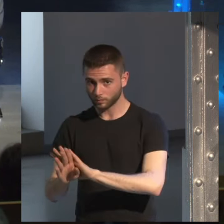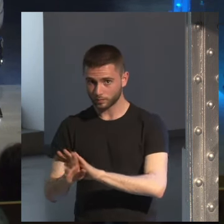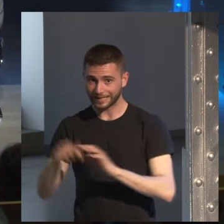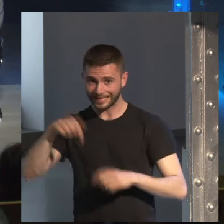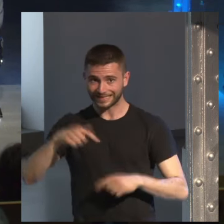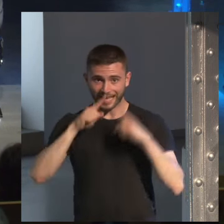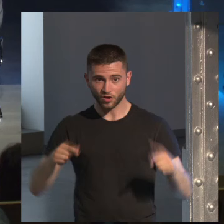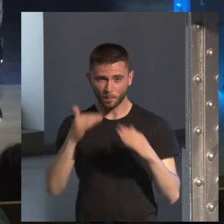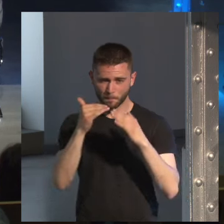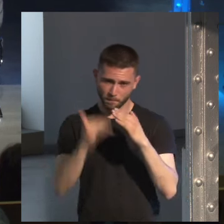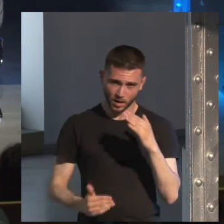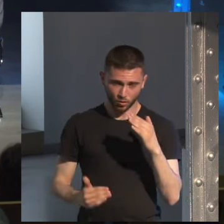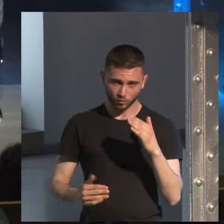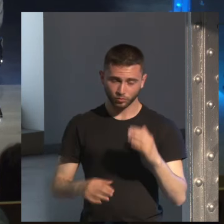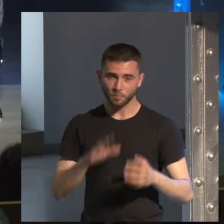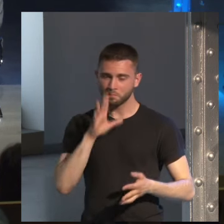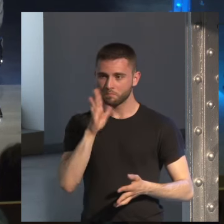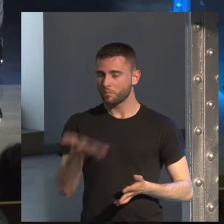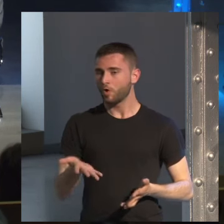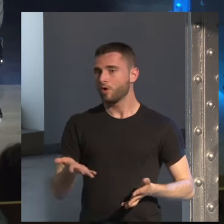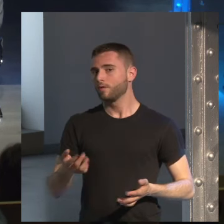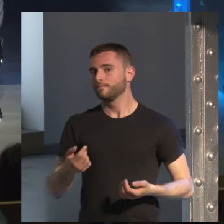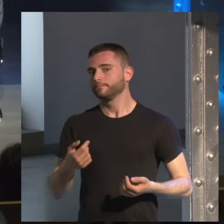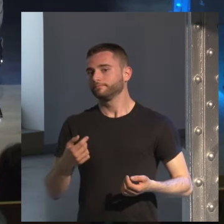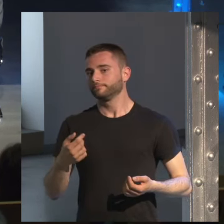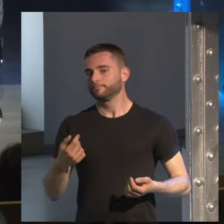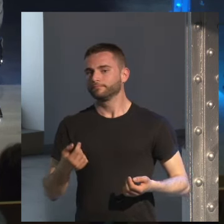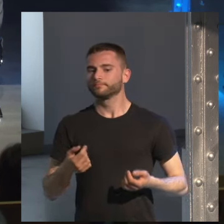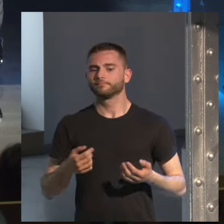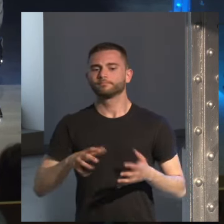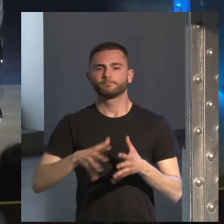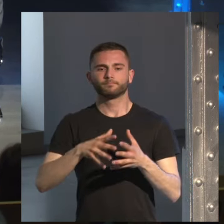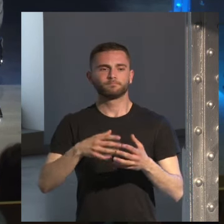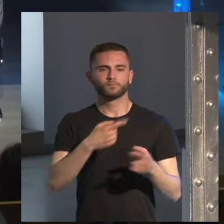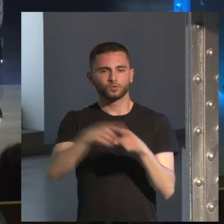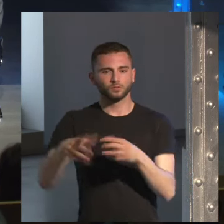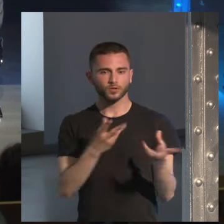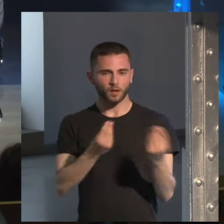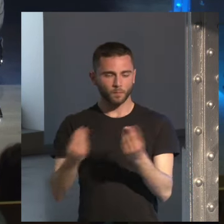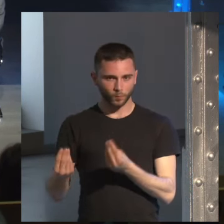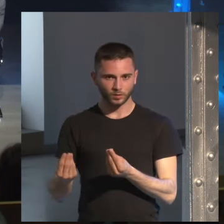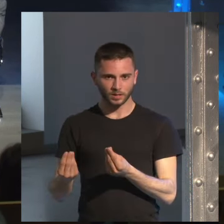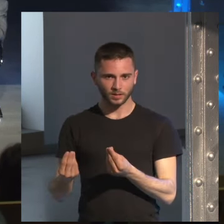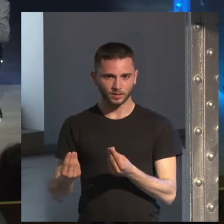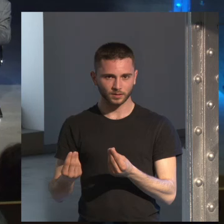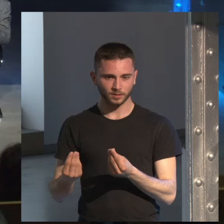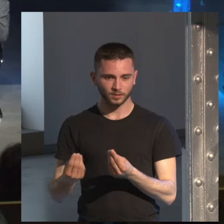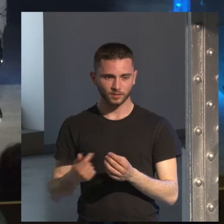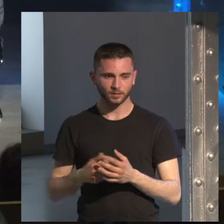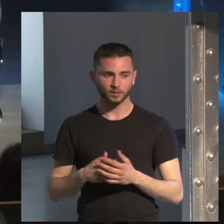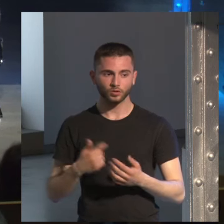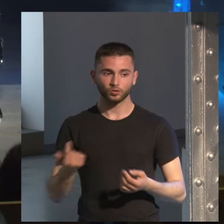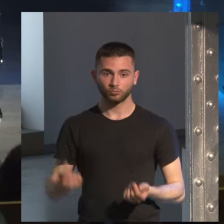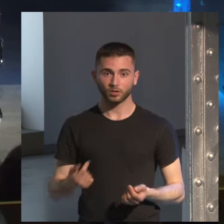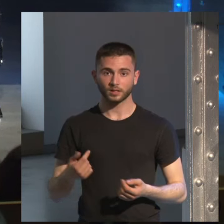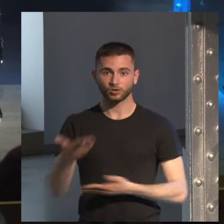decidí entre toda esta locura que en que ando eh de de de reducir el